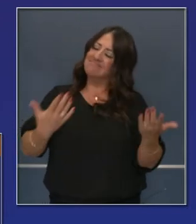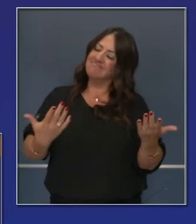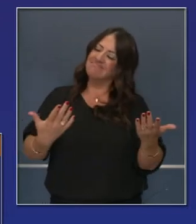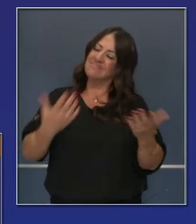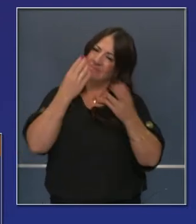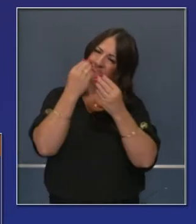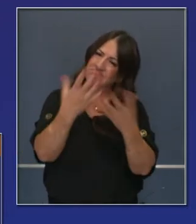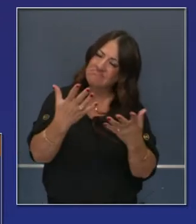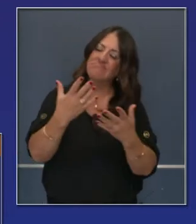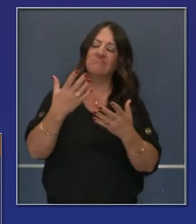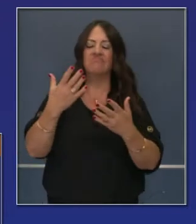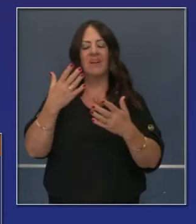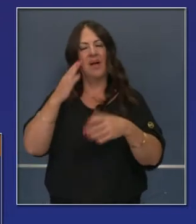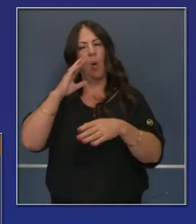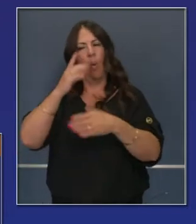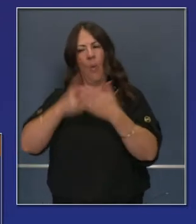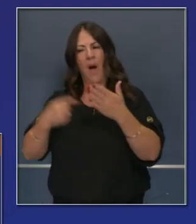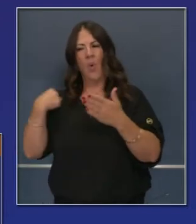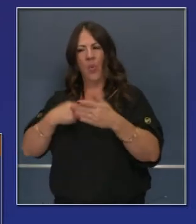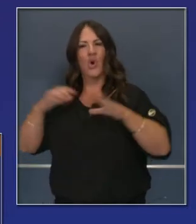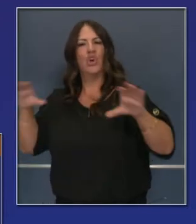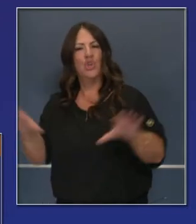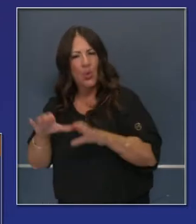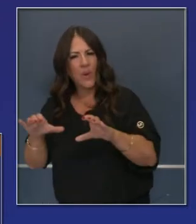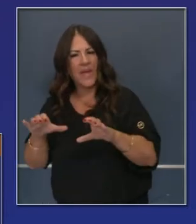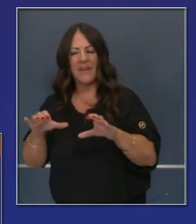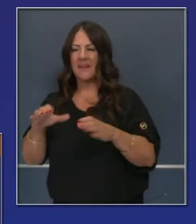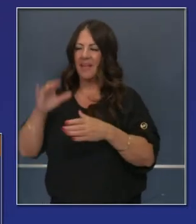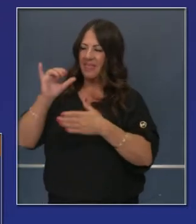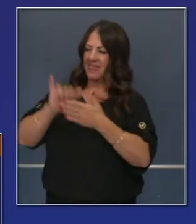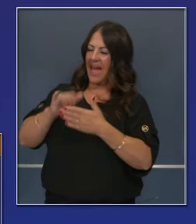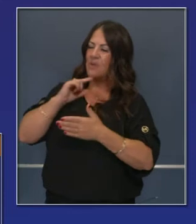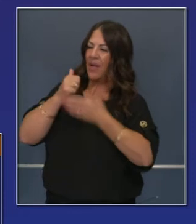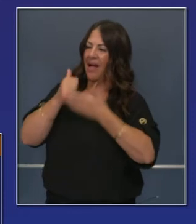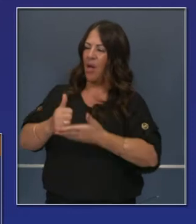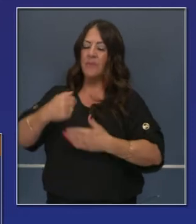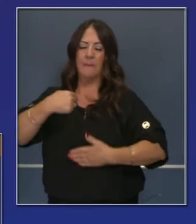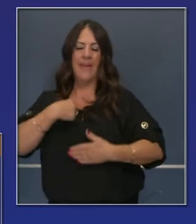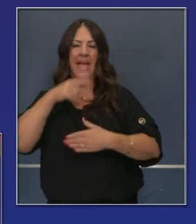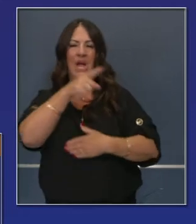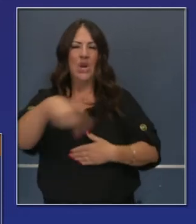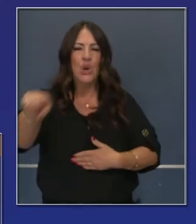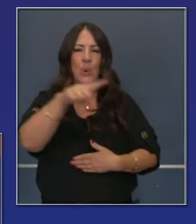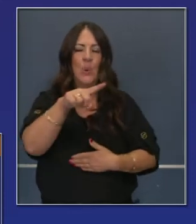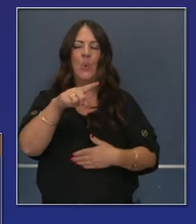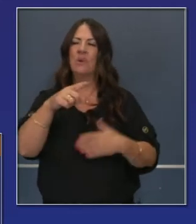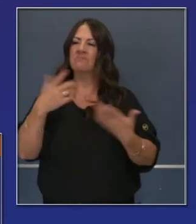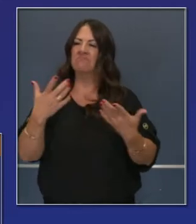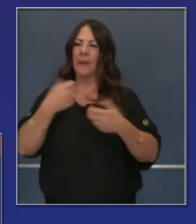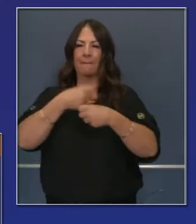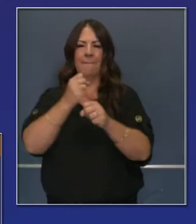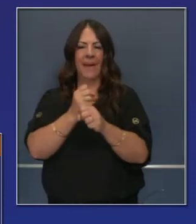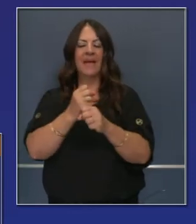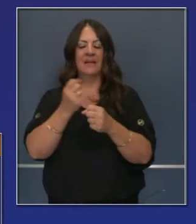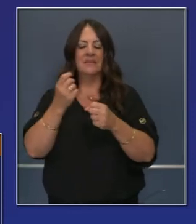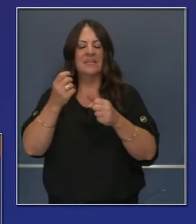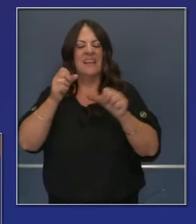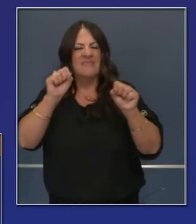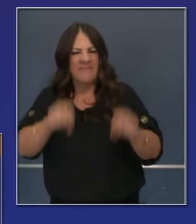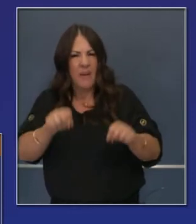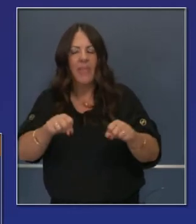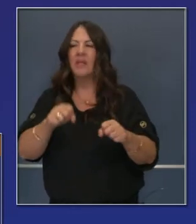entusiasmado acerca de esa reseña por lo que significa para ustedes y para mí y otros en cuanto a hacer